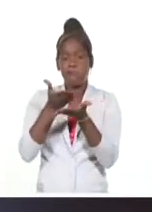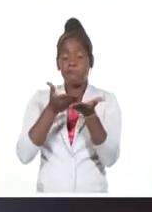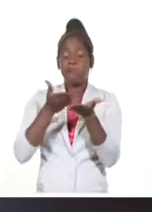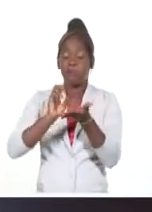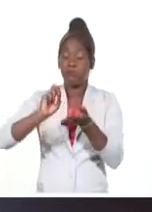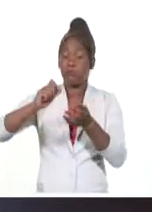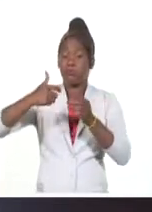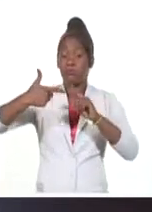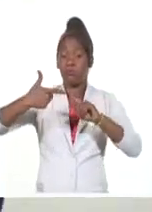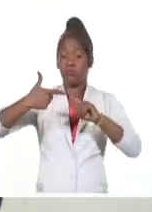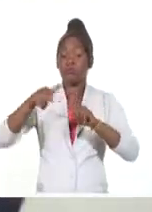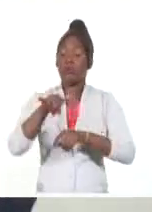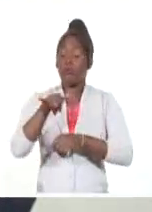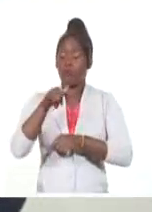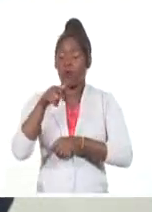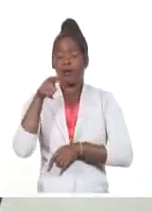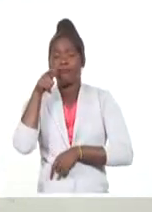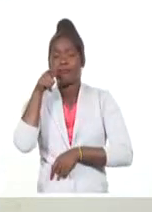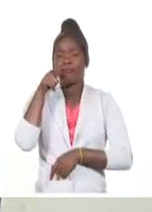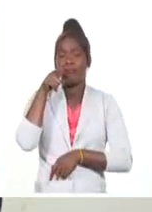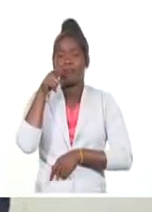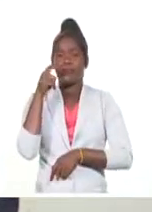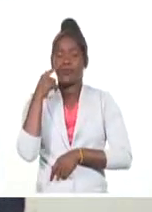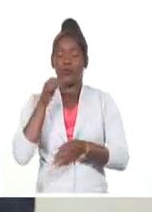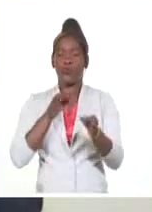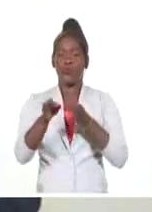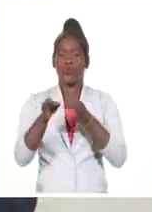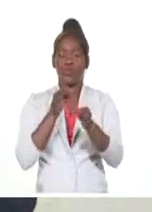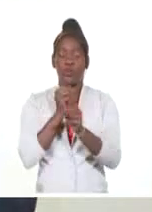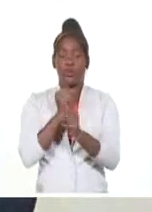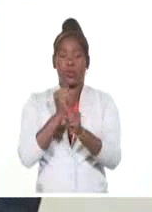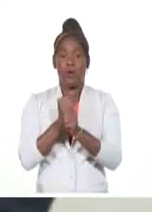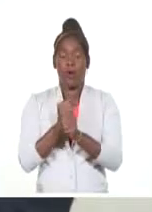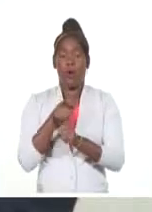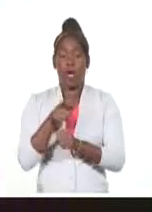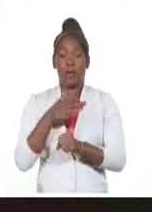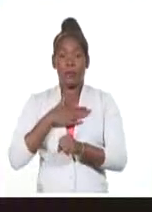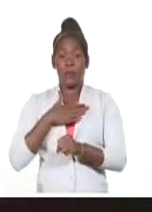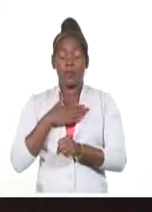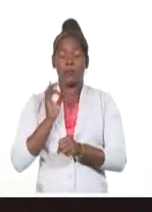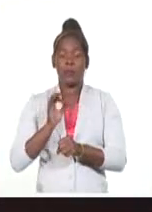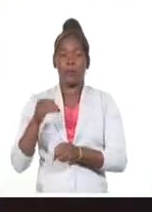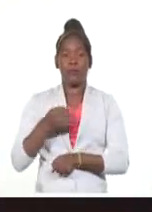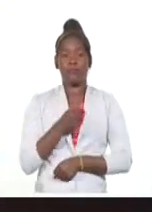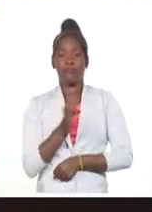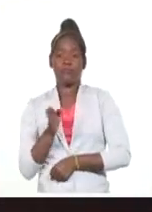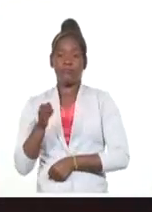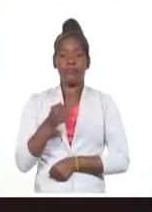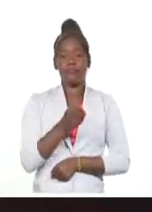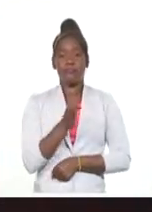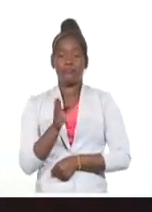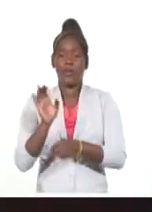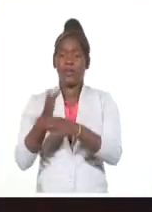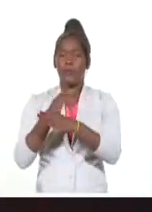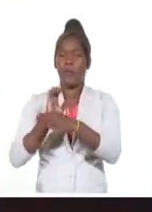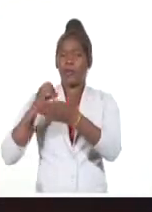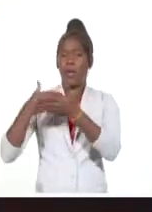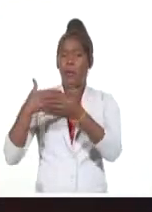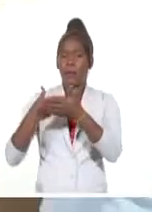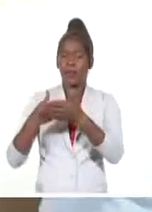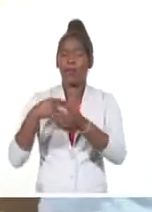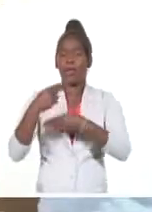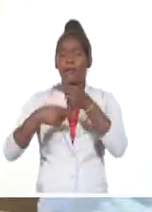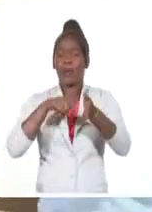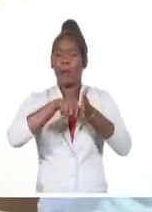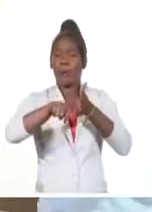Salvador Valdés Mesa. En estas jornadas, que incluyeron recorridos por todos los municipios, se revisó el cumplimiento de programas priorizados por el